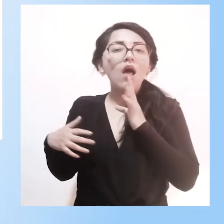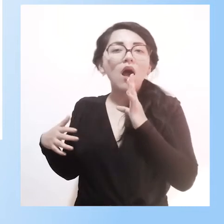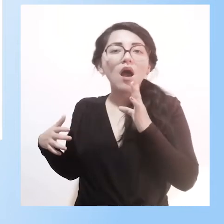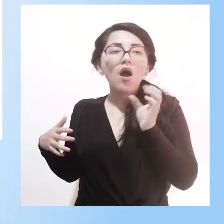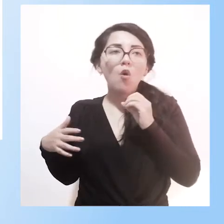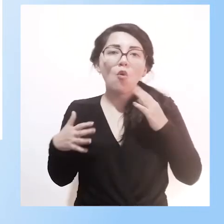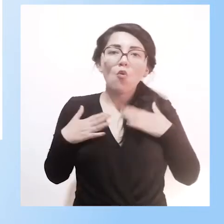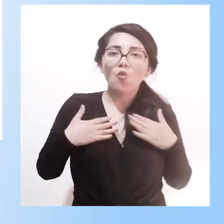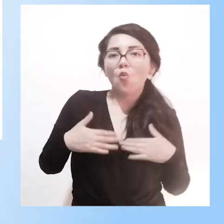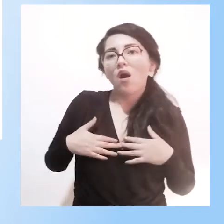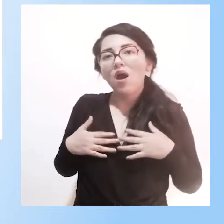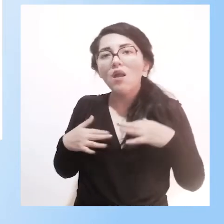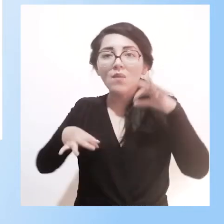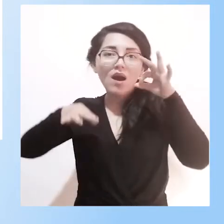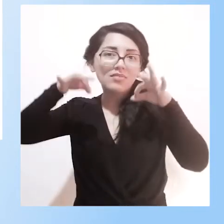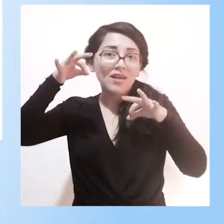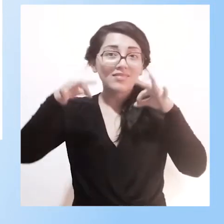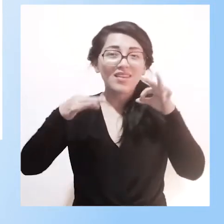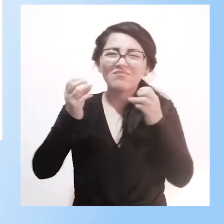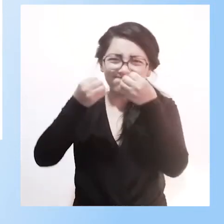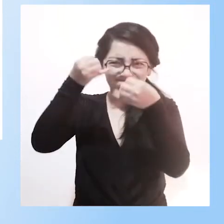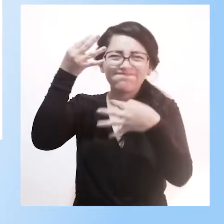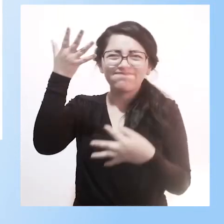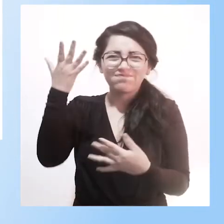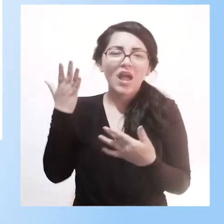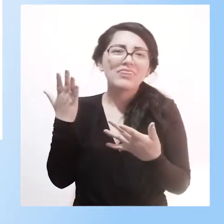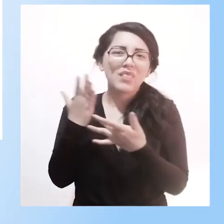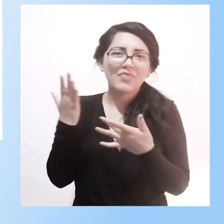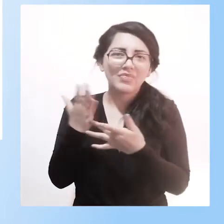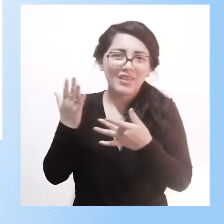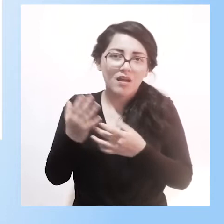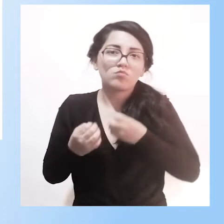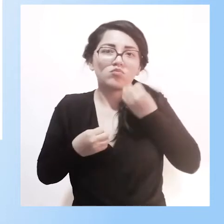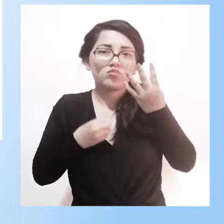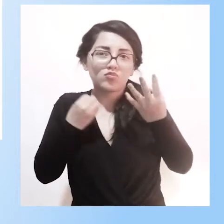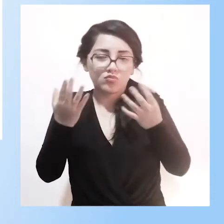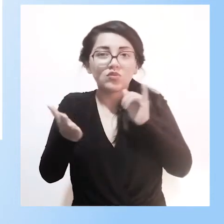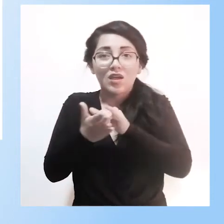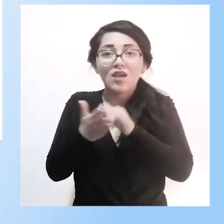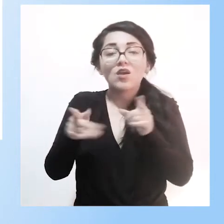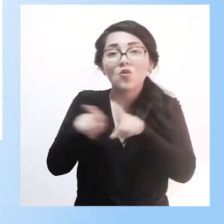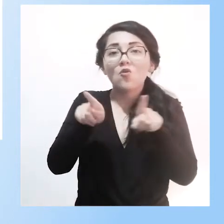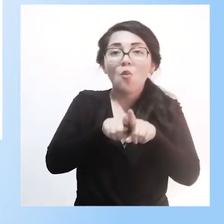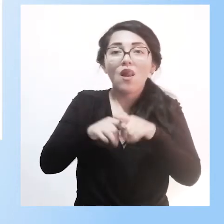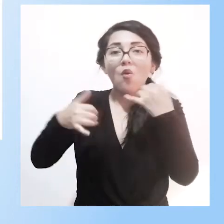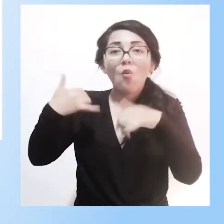la aplicación de técnicas, de distintas técnicas de expresión y animadores recreativos.